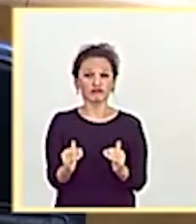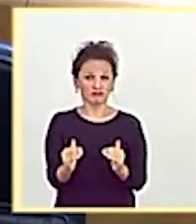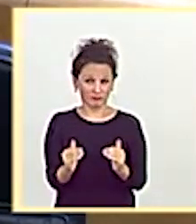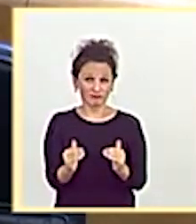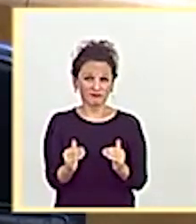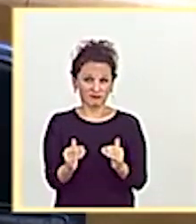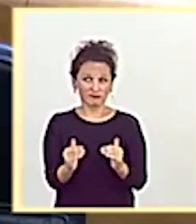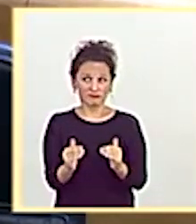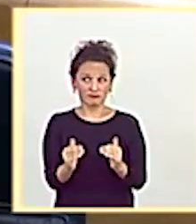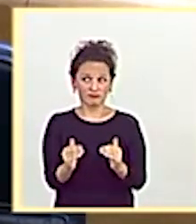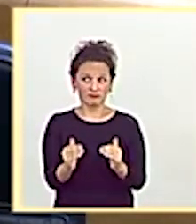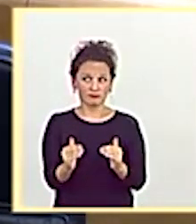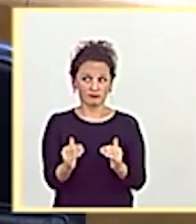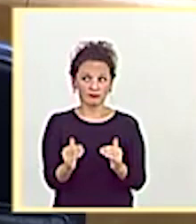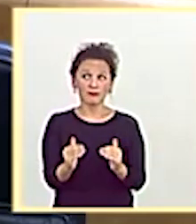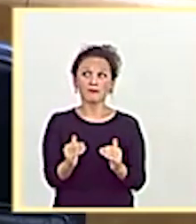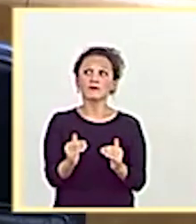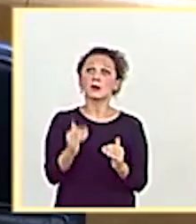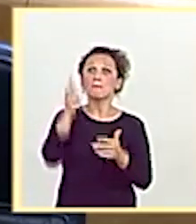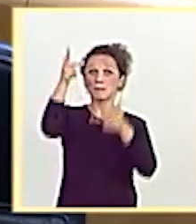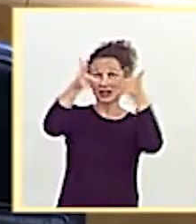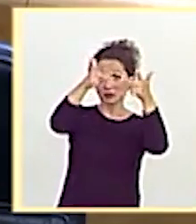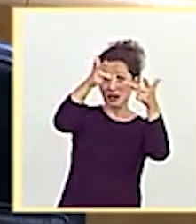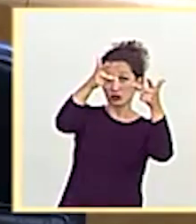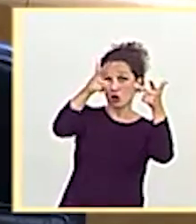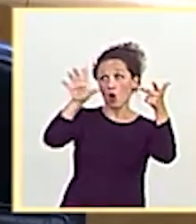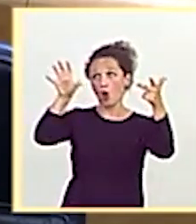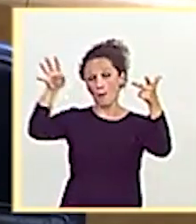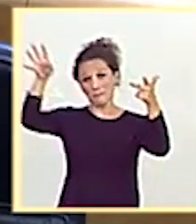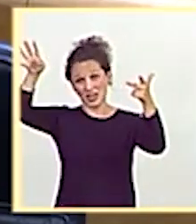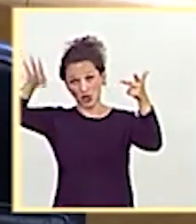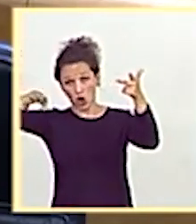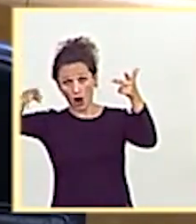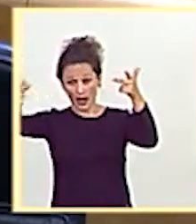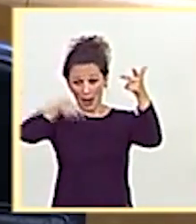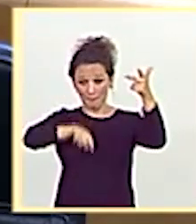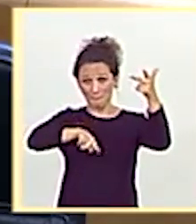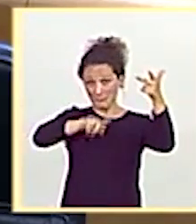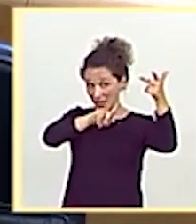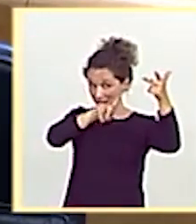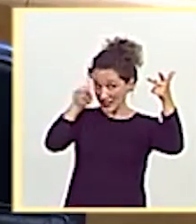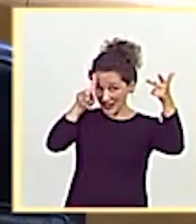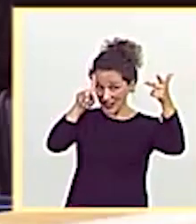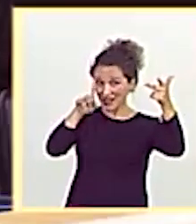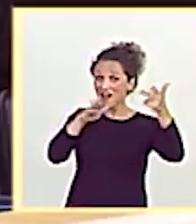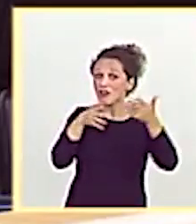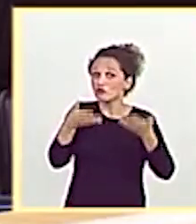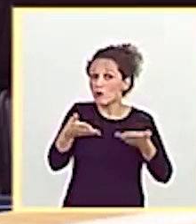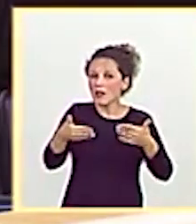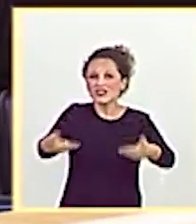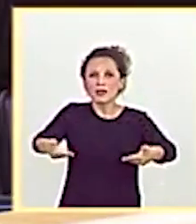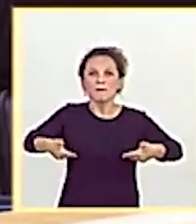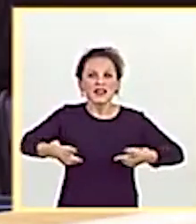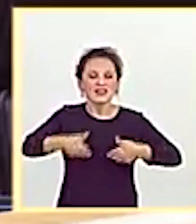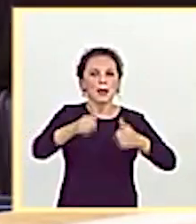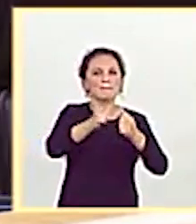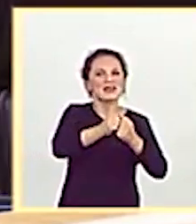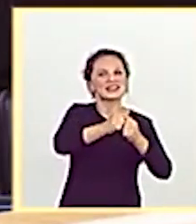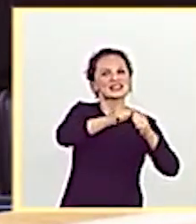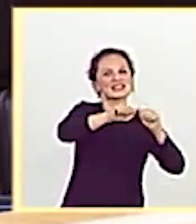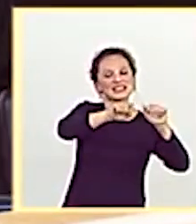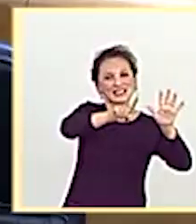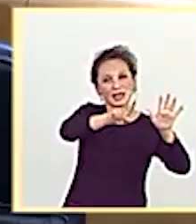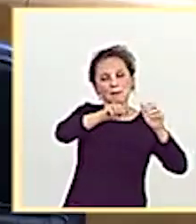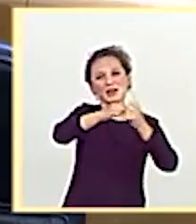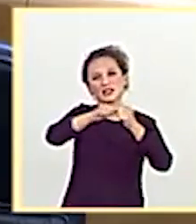del País Vasco con Barcelona o Madrid tienen hoy una demanda entre un 28% y un 26% de lo que